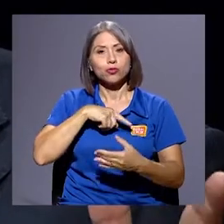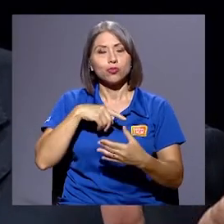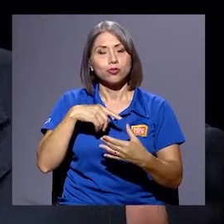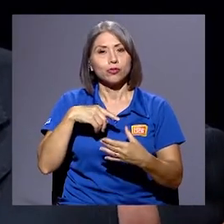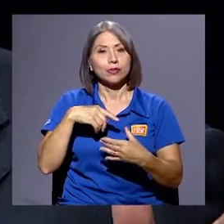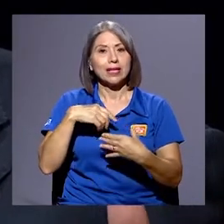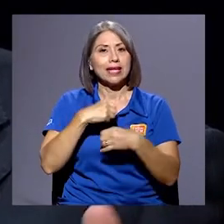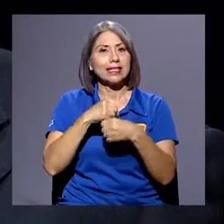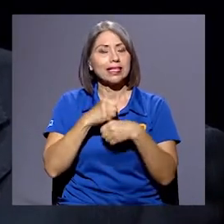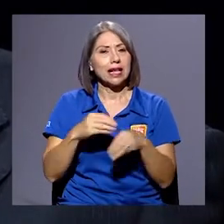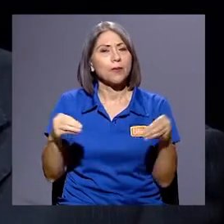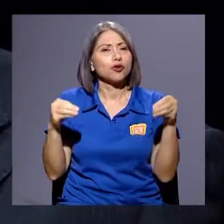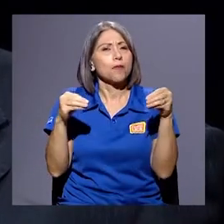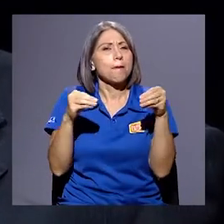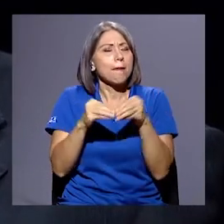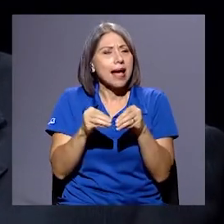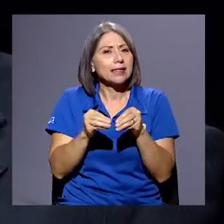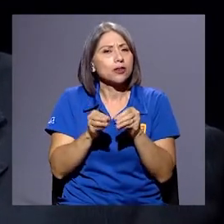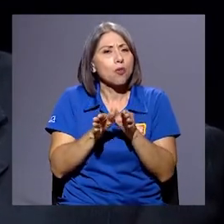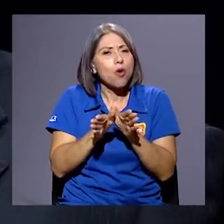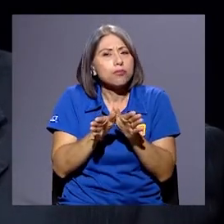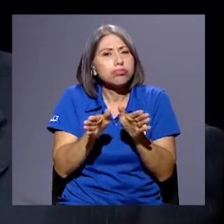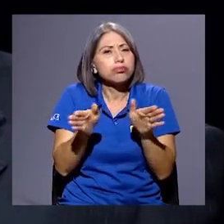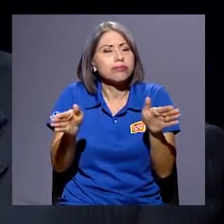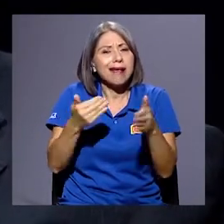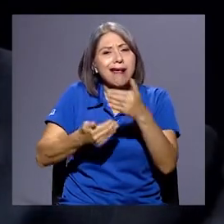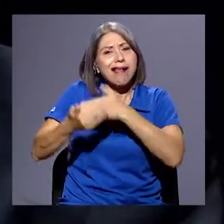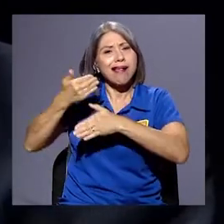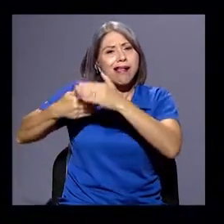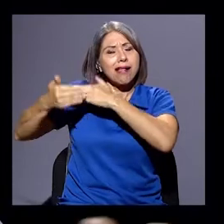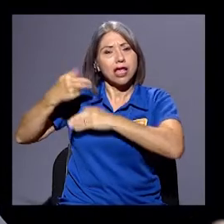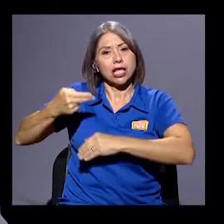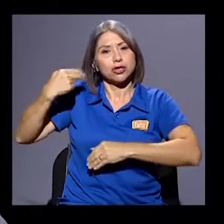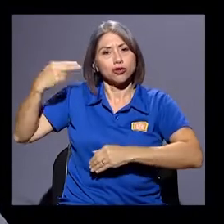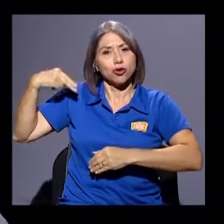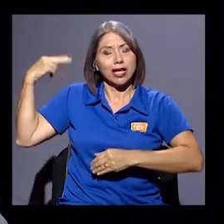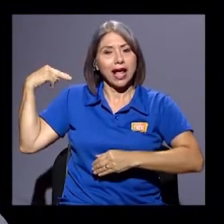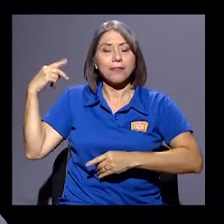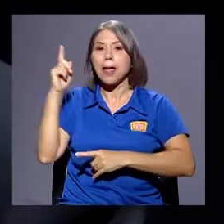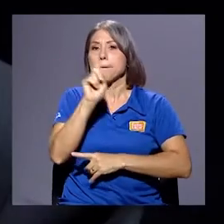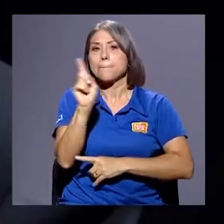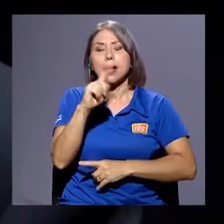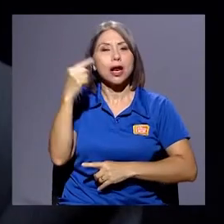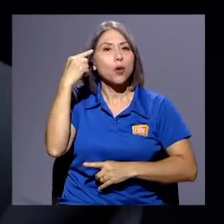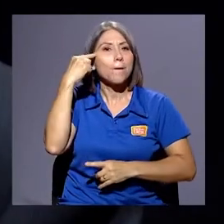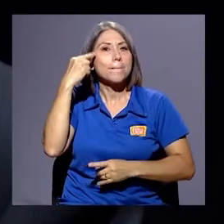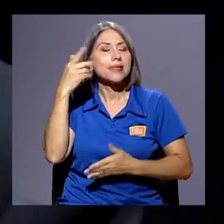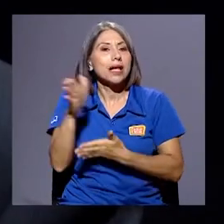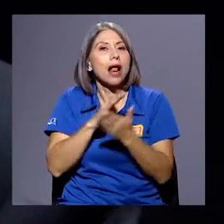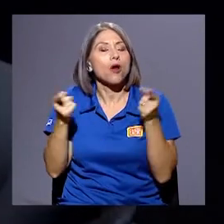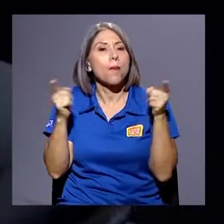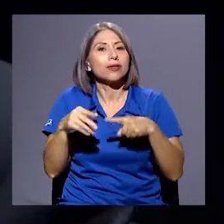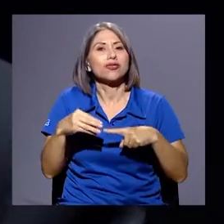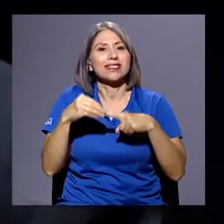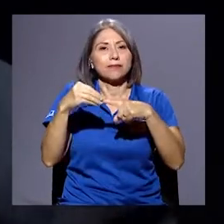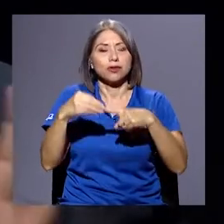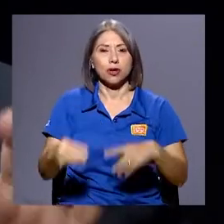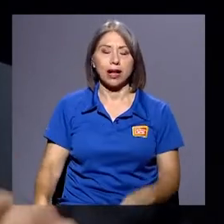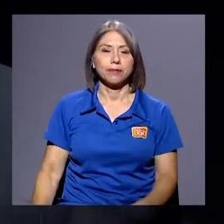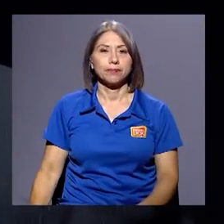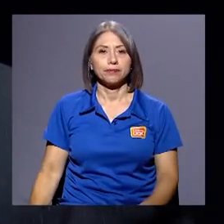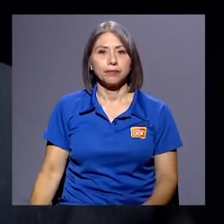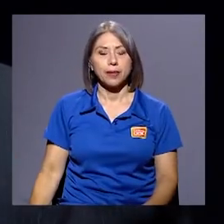de mayor extensión histórica para no quedarnos en lo que pareció una cosa excepcional. sino entender